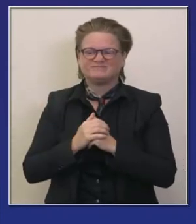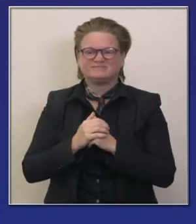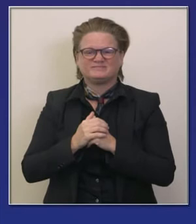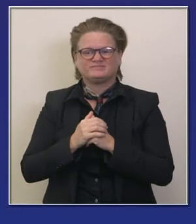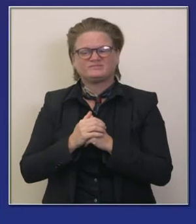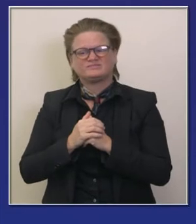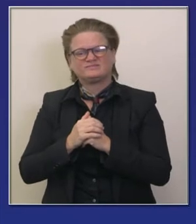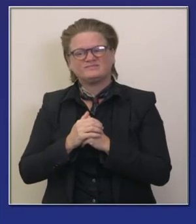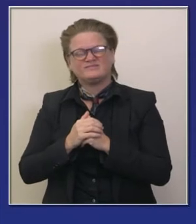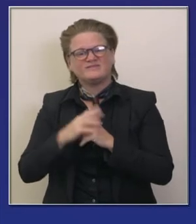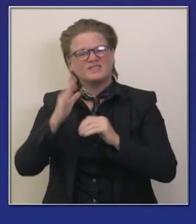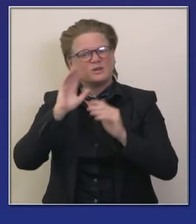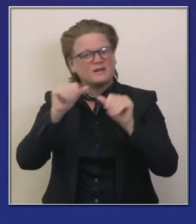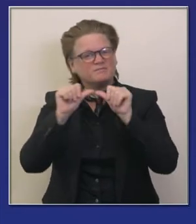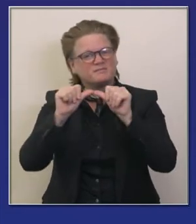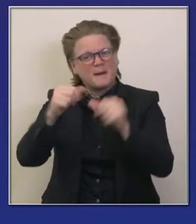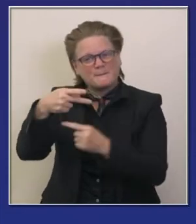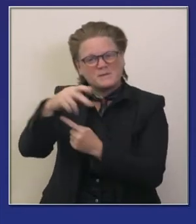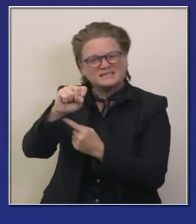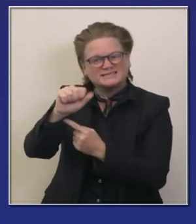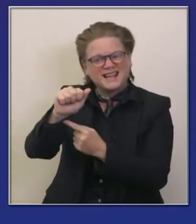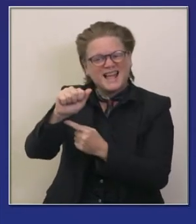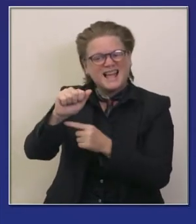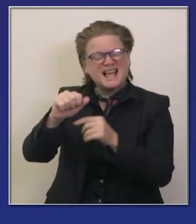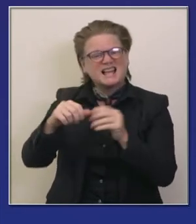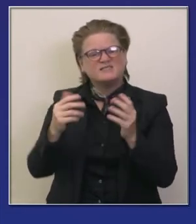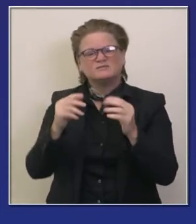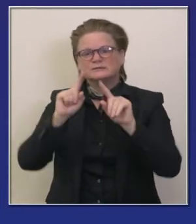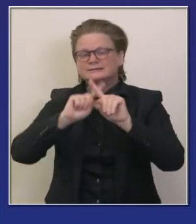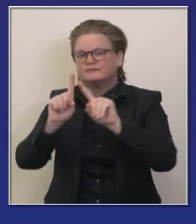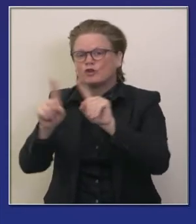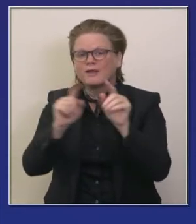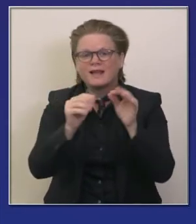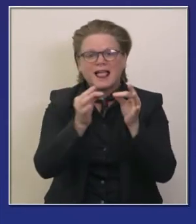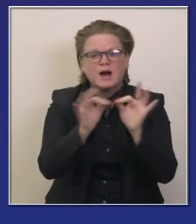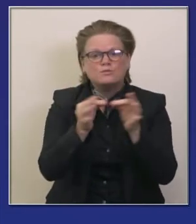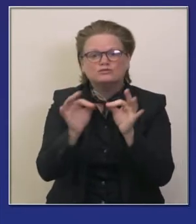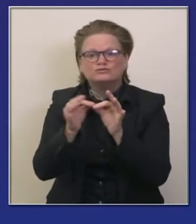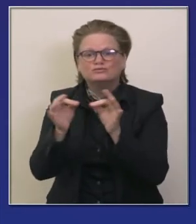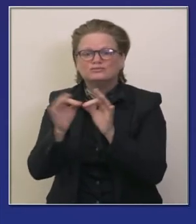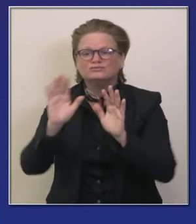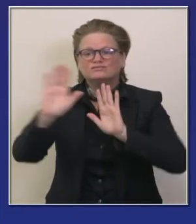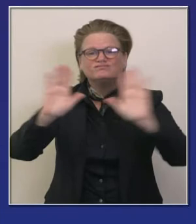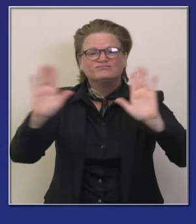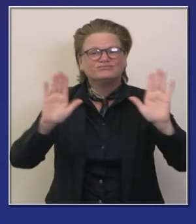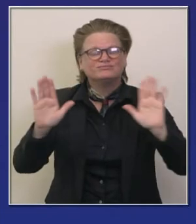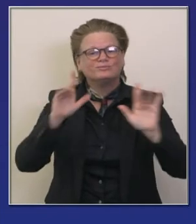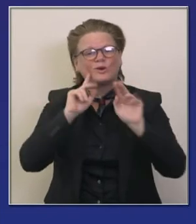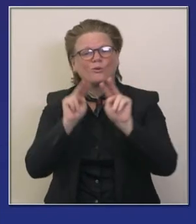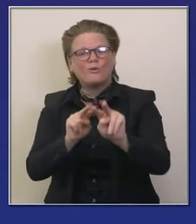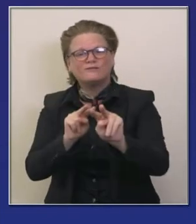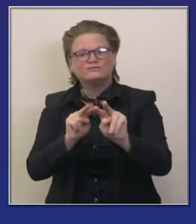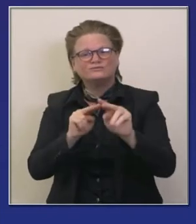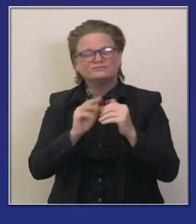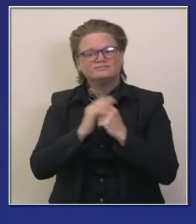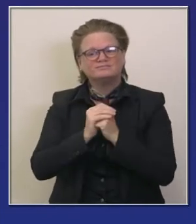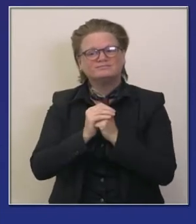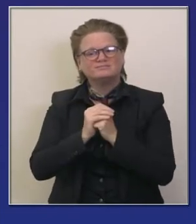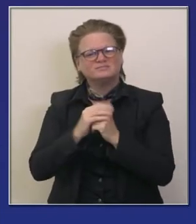creativo en muchos otros idiomas no sólo en inglés español monk puyabi ruso y muchos otros idiomas